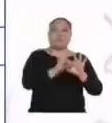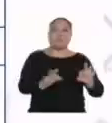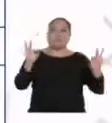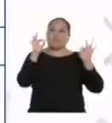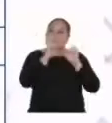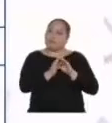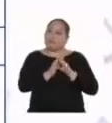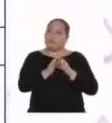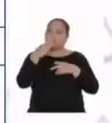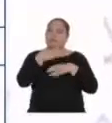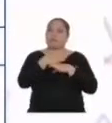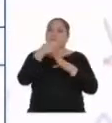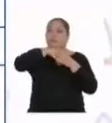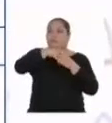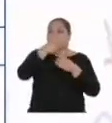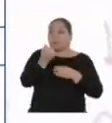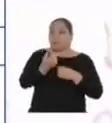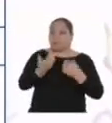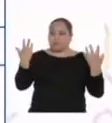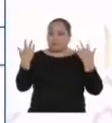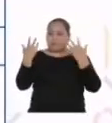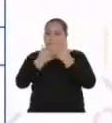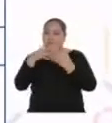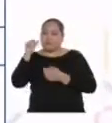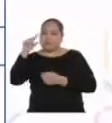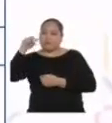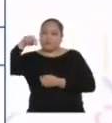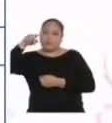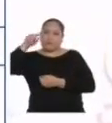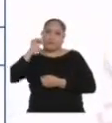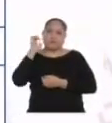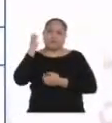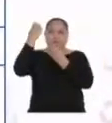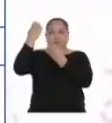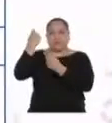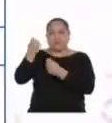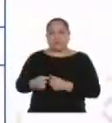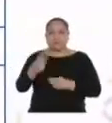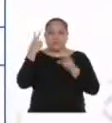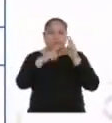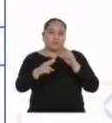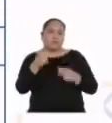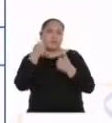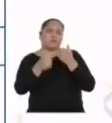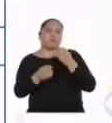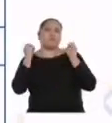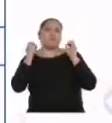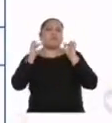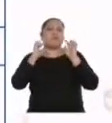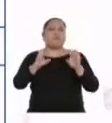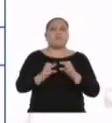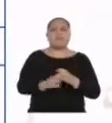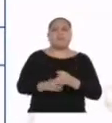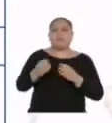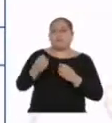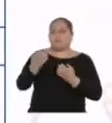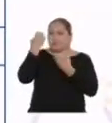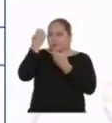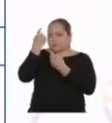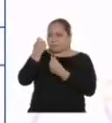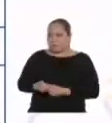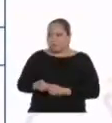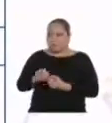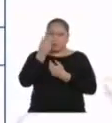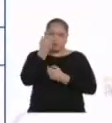del sistema financiero, la relación entre los agentes económicos y evaluar las opciones económicas y financieras